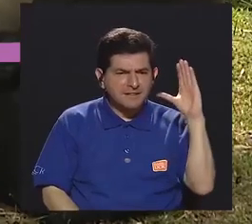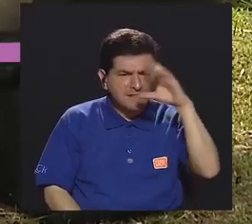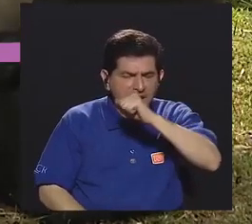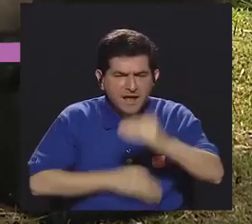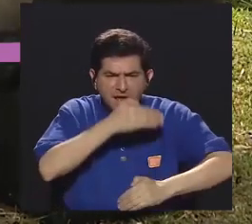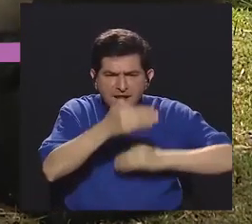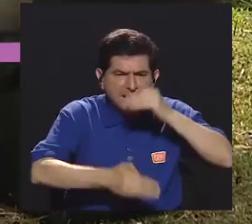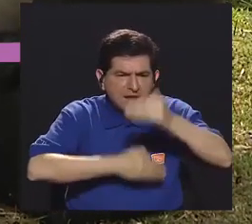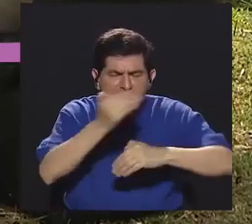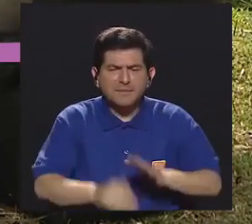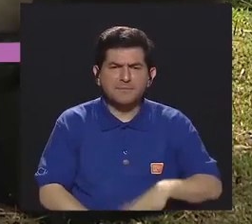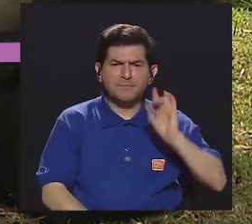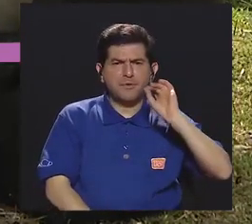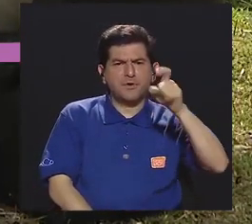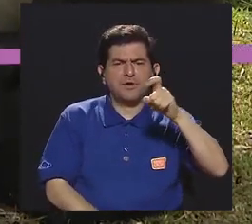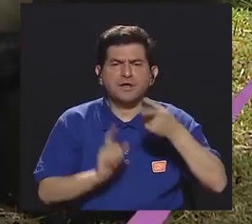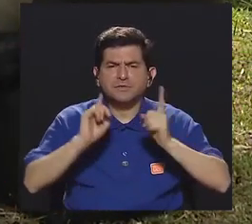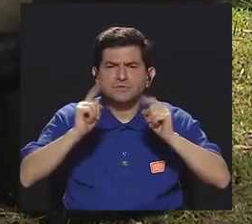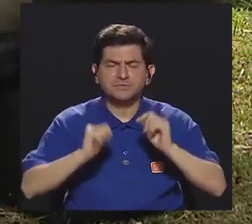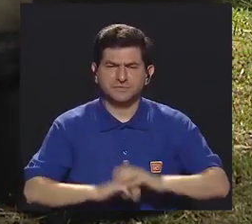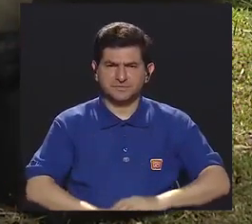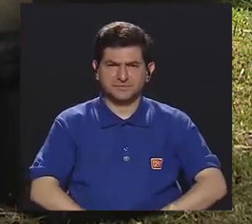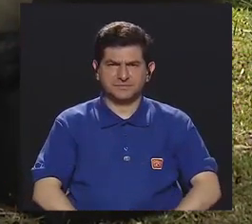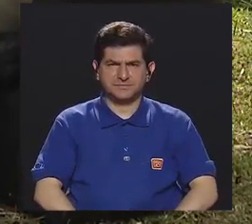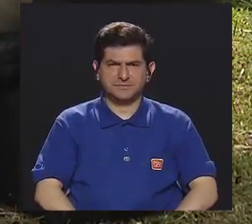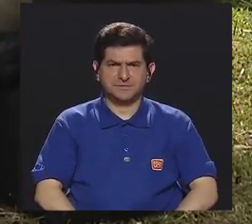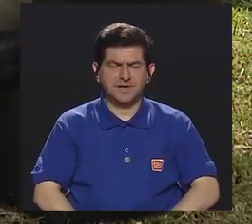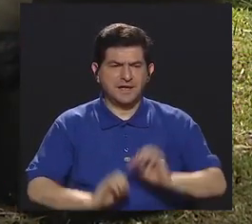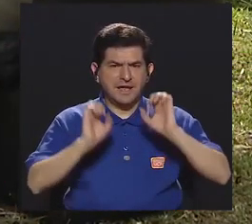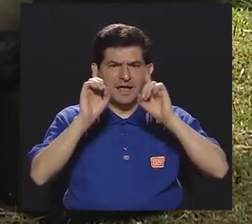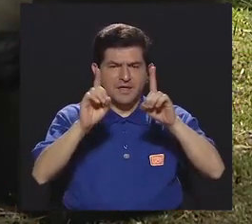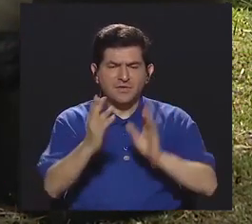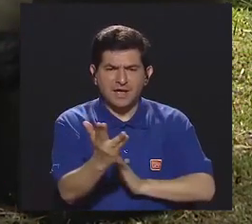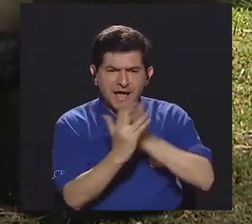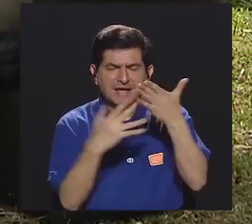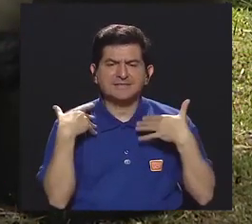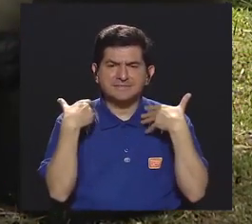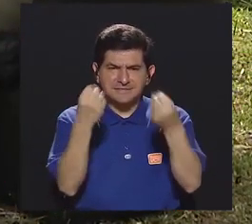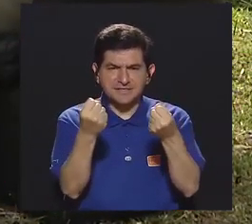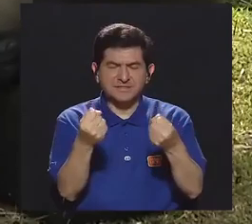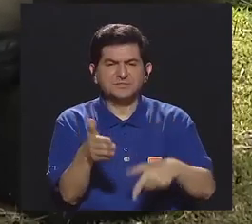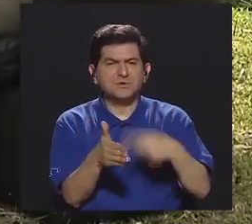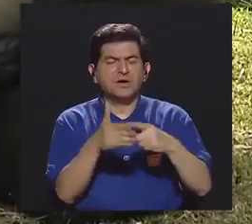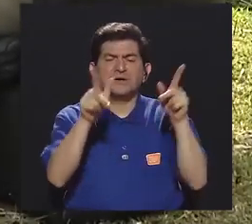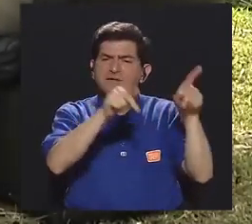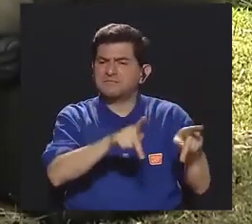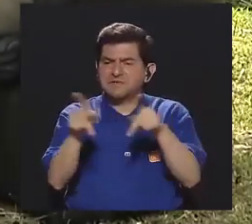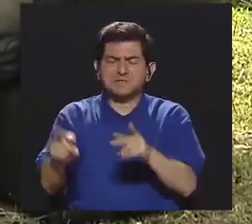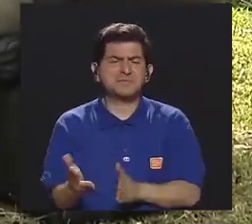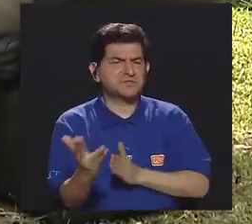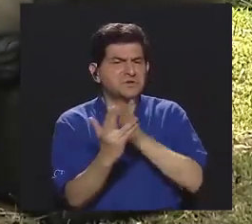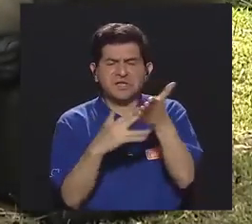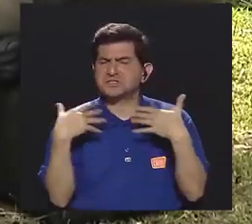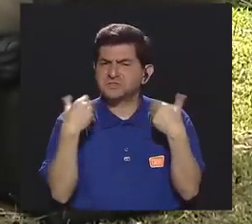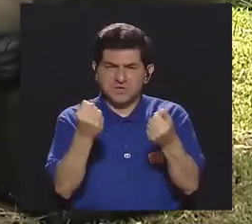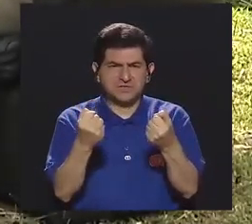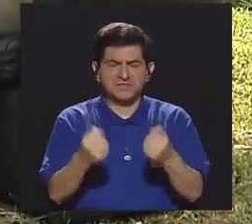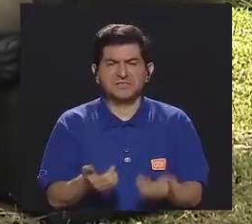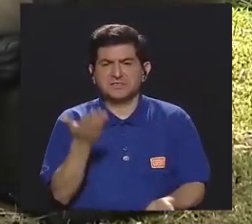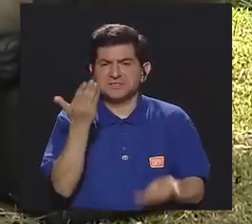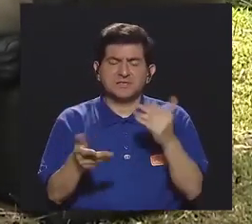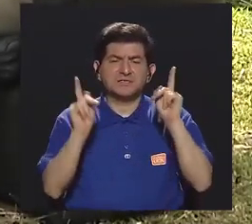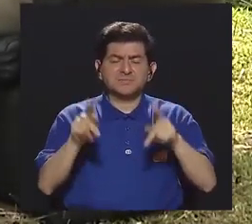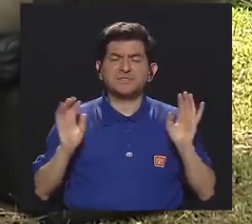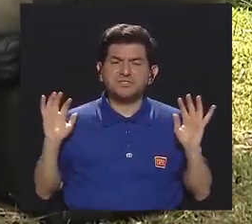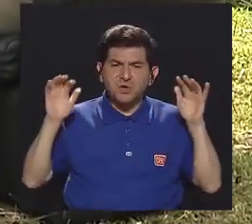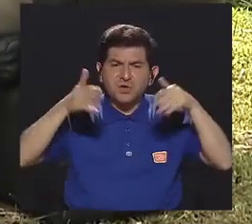que detectamos en el proceso de diagnóstico fue la educación en acceso a la salud. Muchas veces las personas no acceden a la